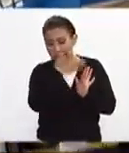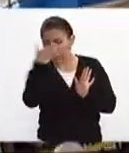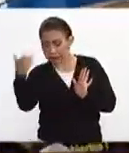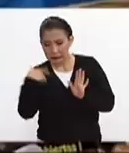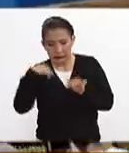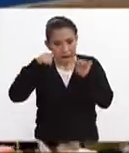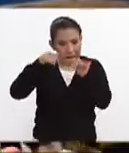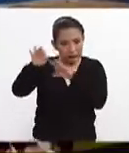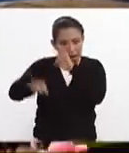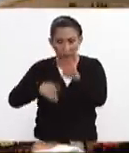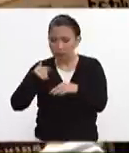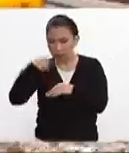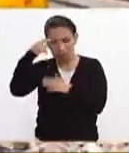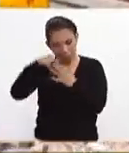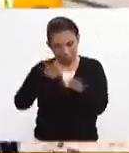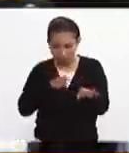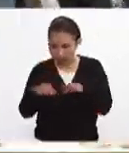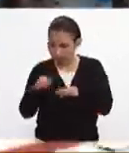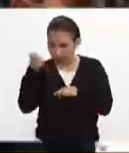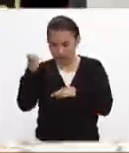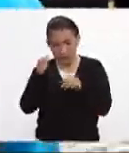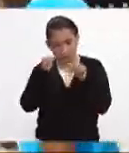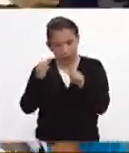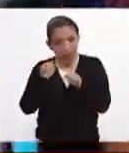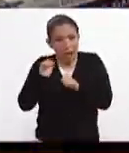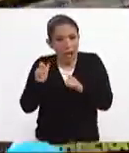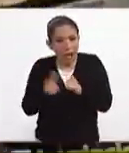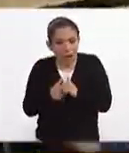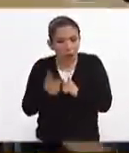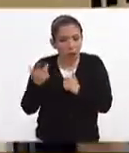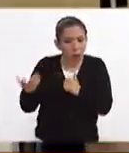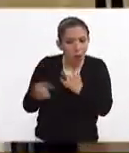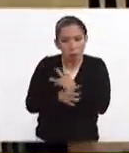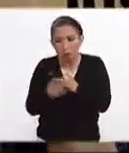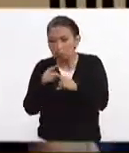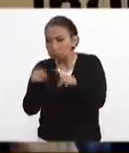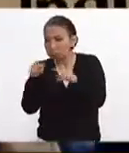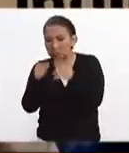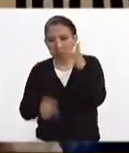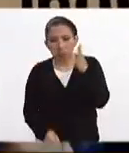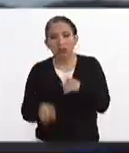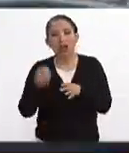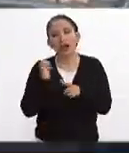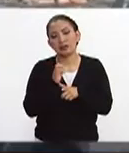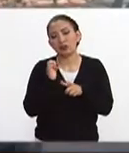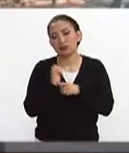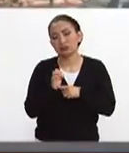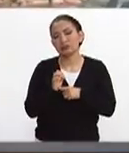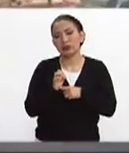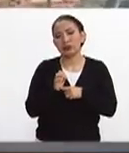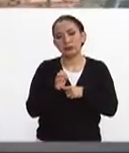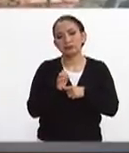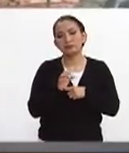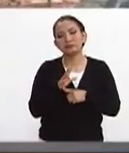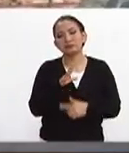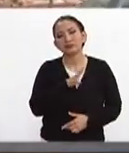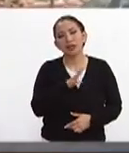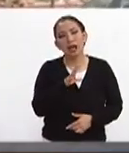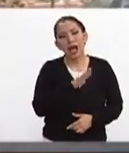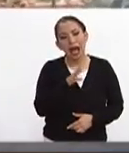estoy convencido que se está trabajando en ello y bueno, pues finalmente hay una